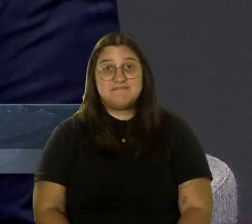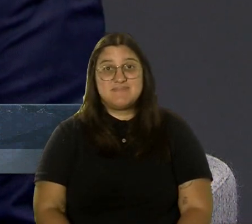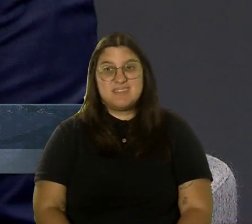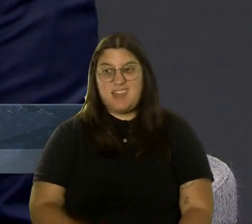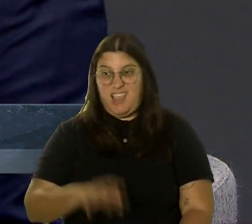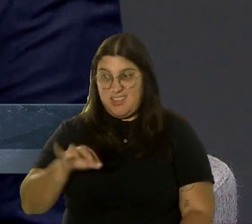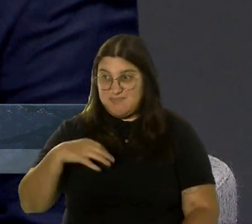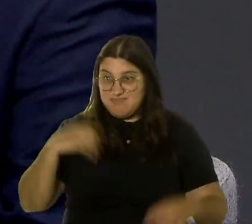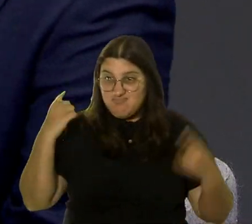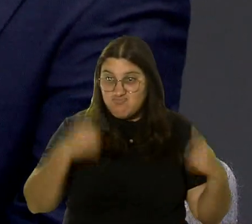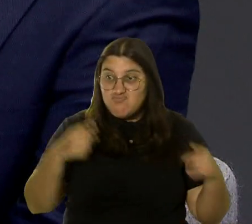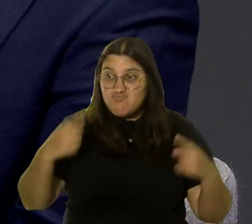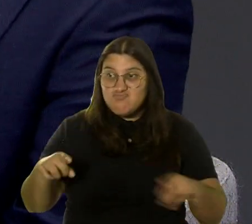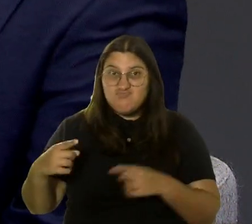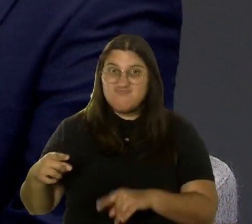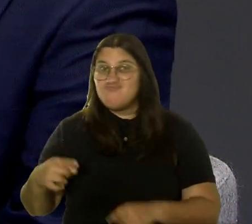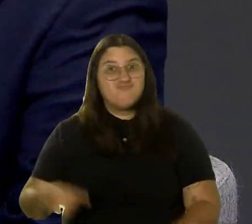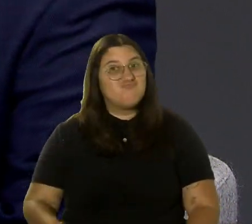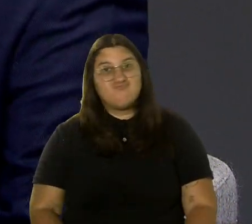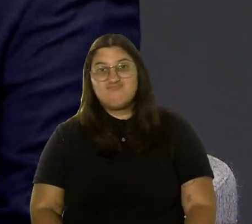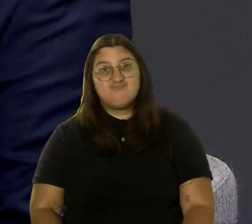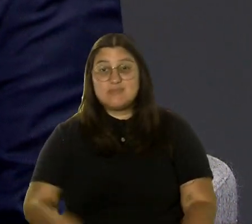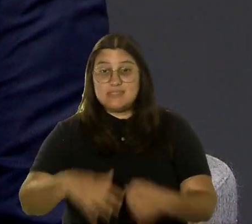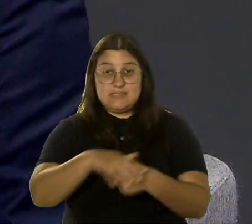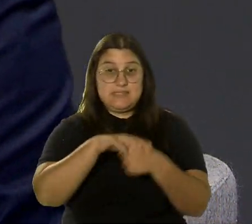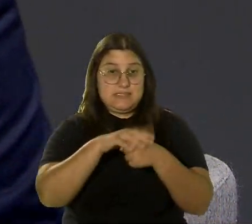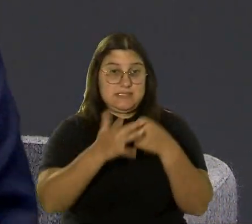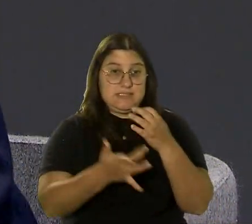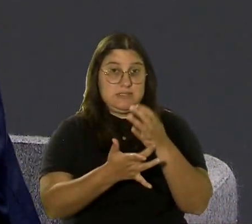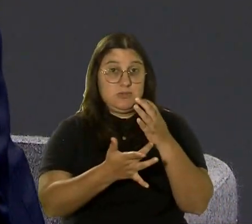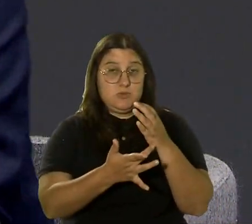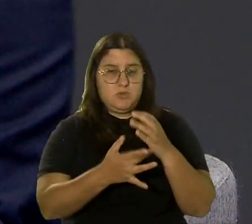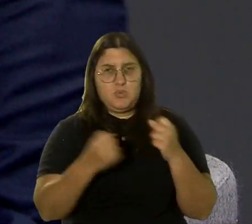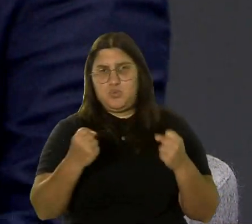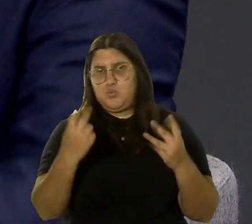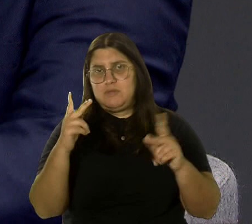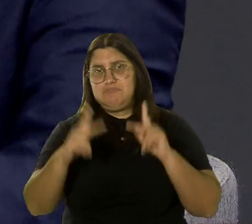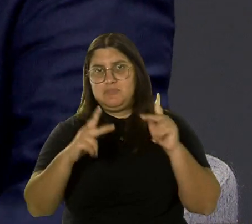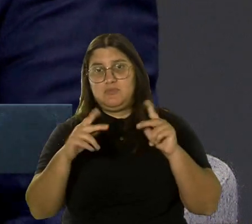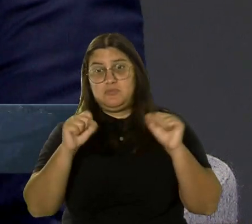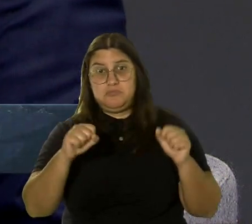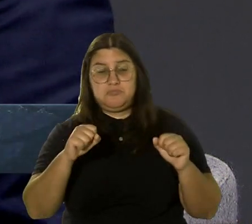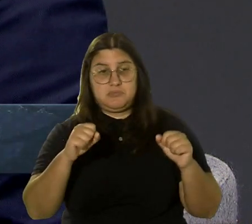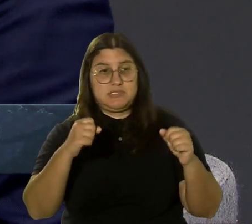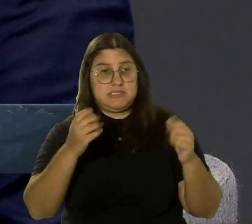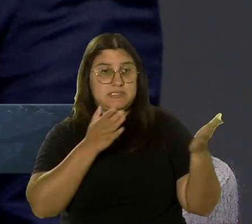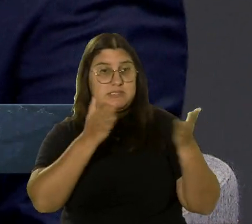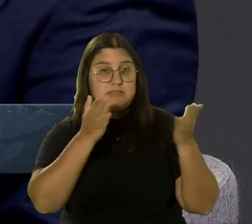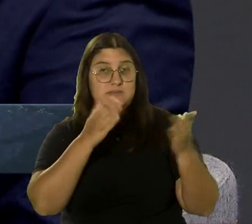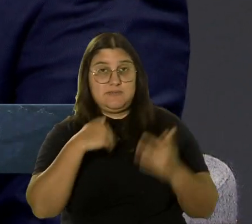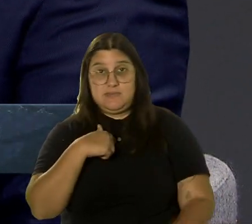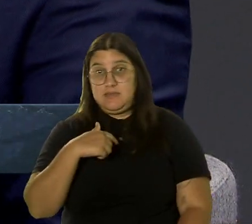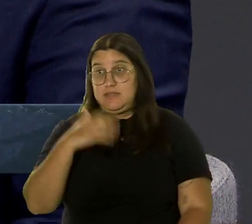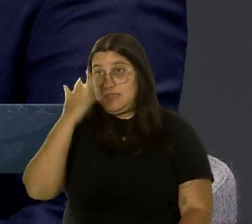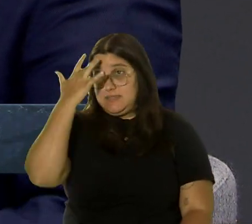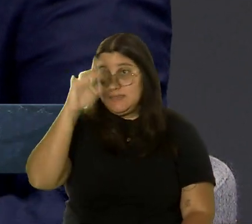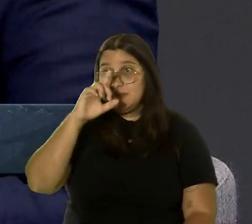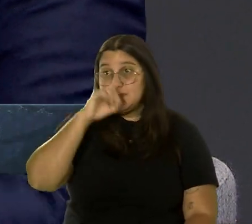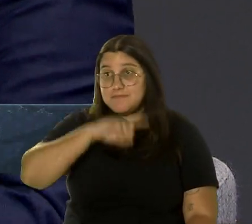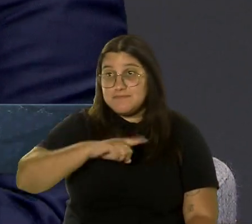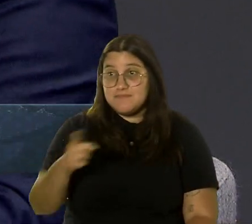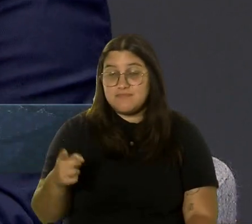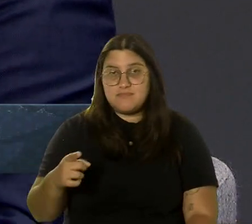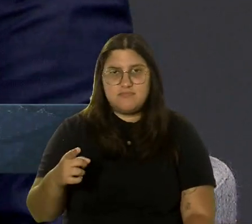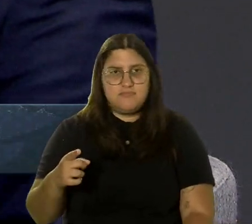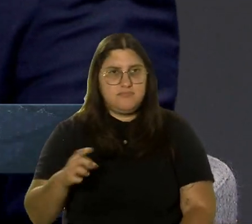repite en muchas ocasiones. Sobre todo en el área de tecnología, ¿cuántas personas pueden dar el servicio? Porque usted mencionó la inteligencia artificial, ¿qué